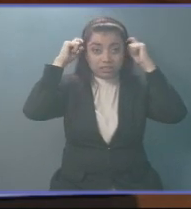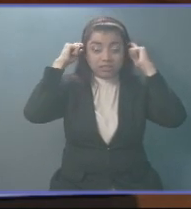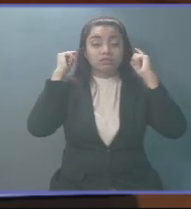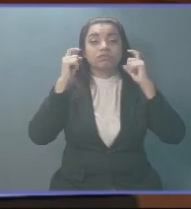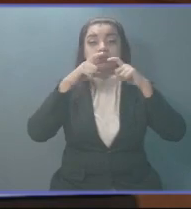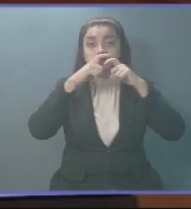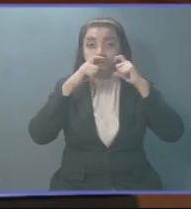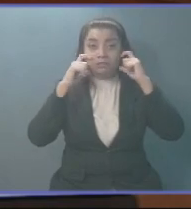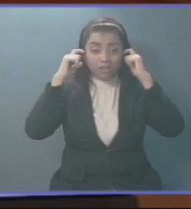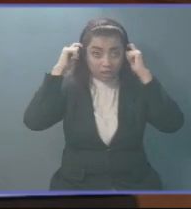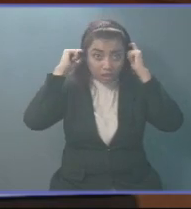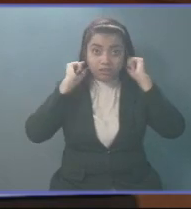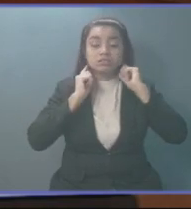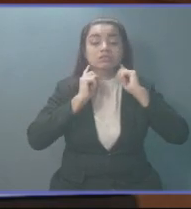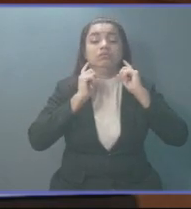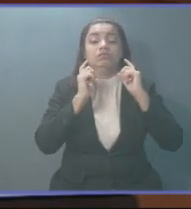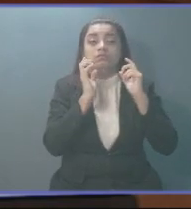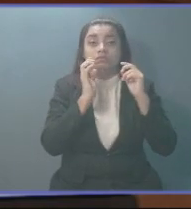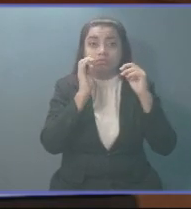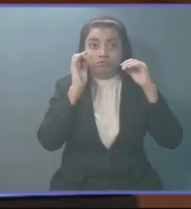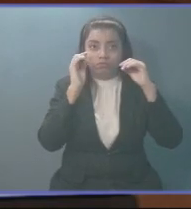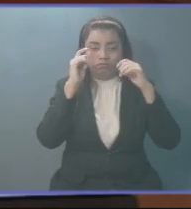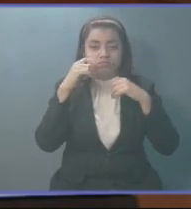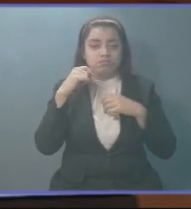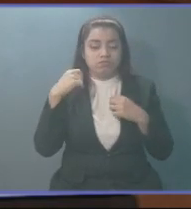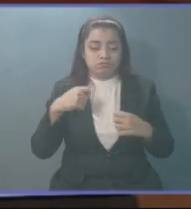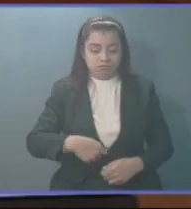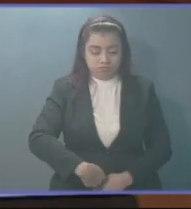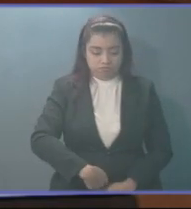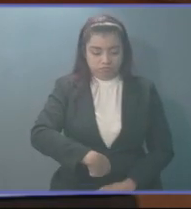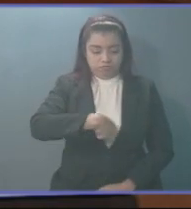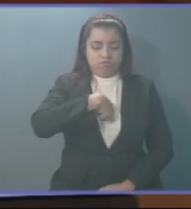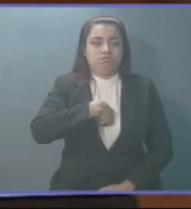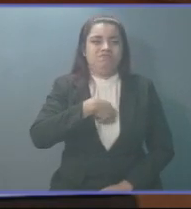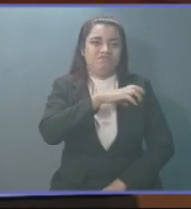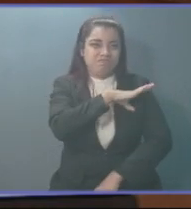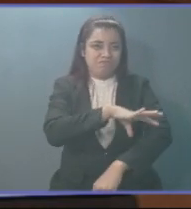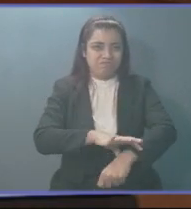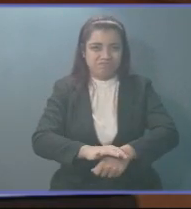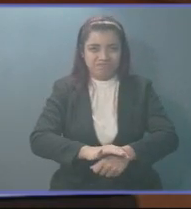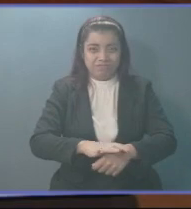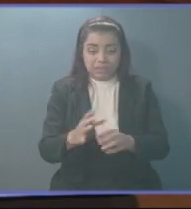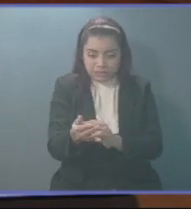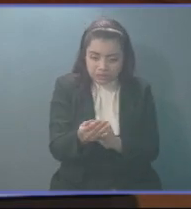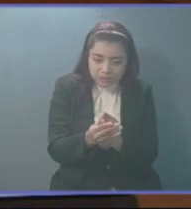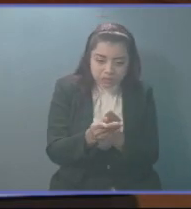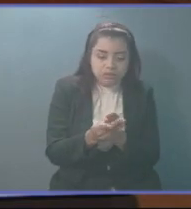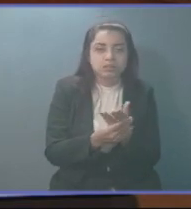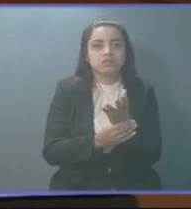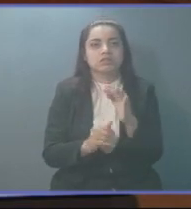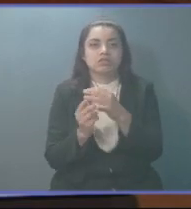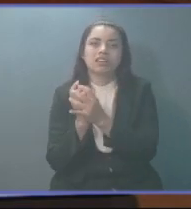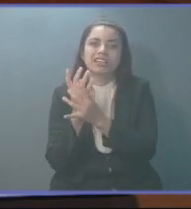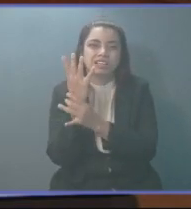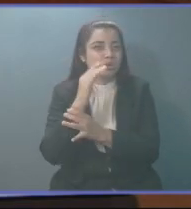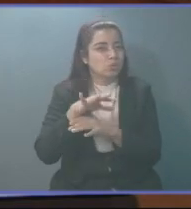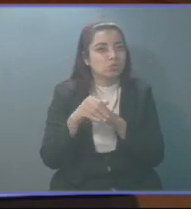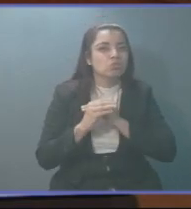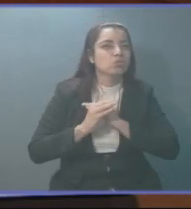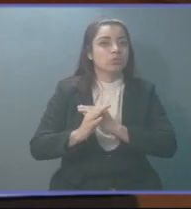Es necesario dar estos votos para incorporar estos 20 millones porque estamos aún